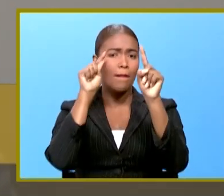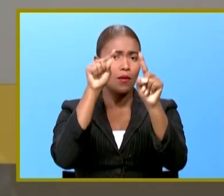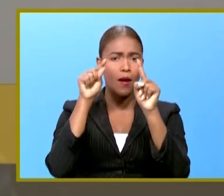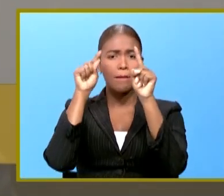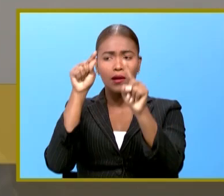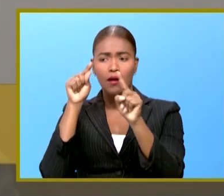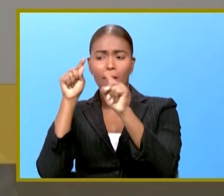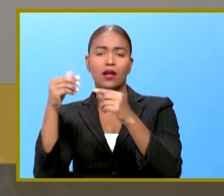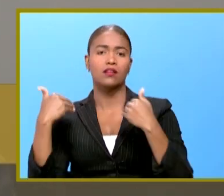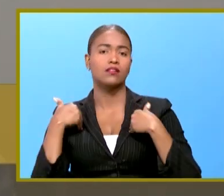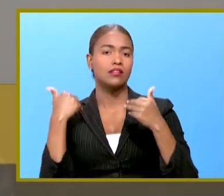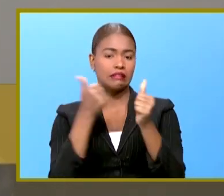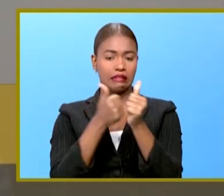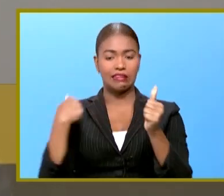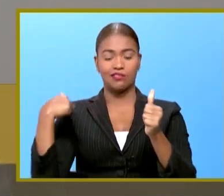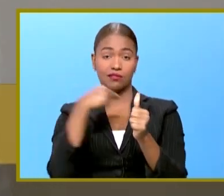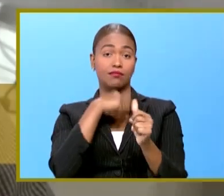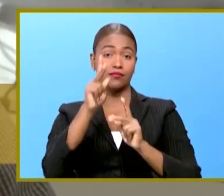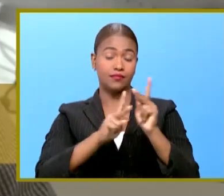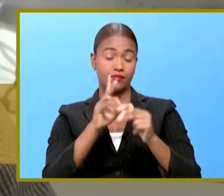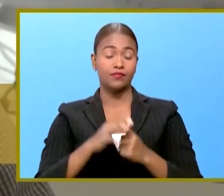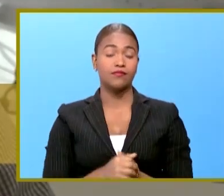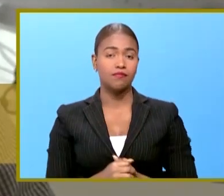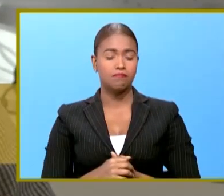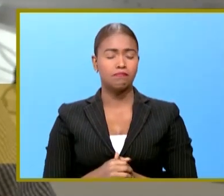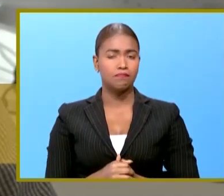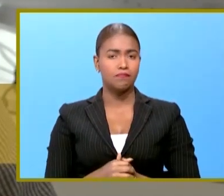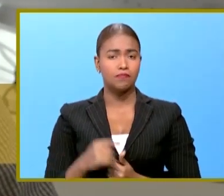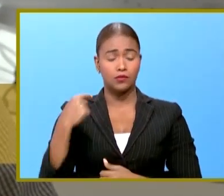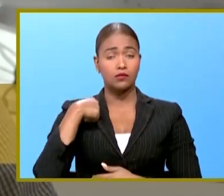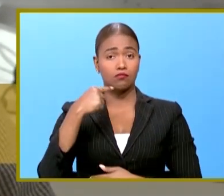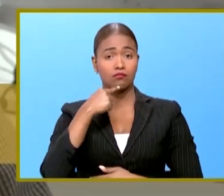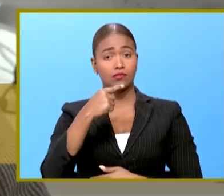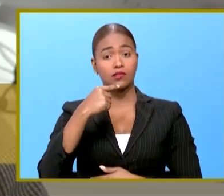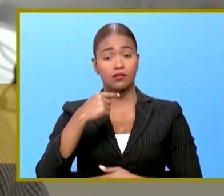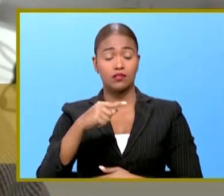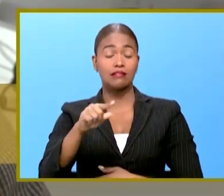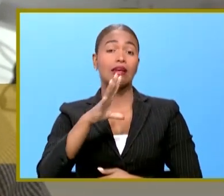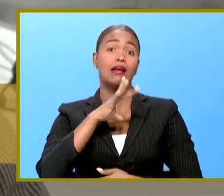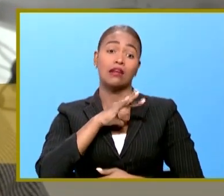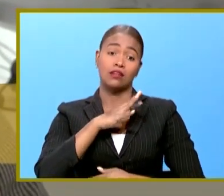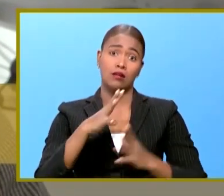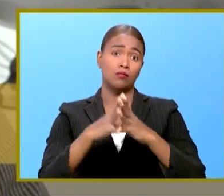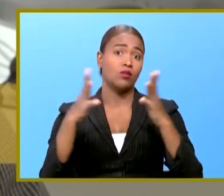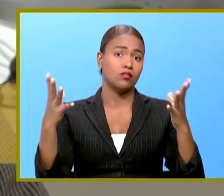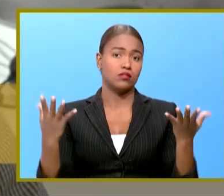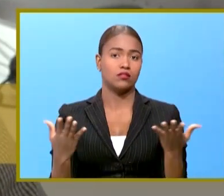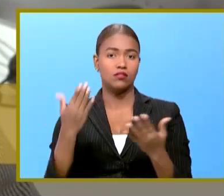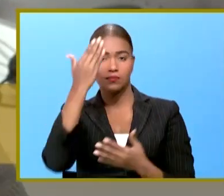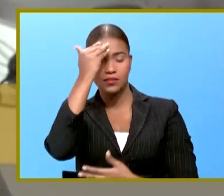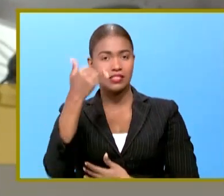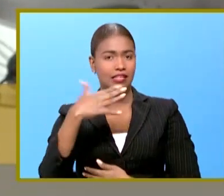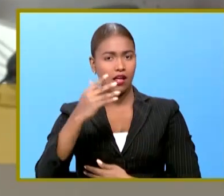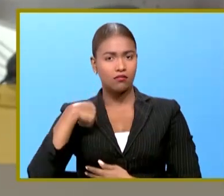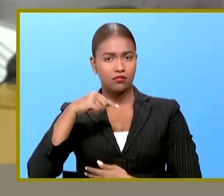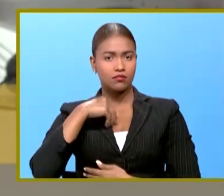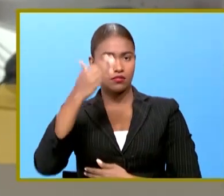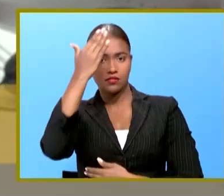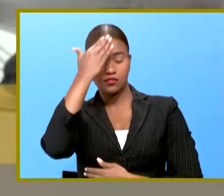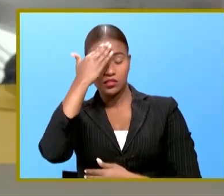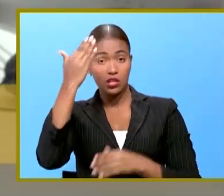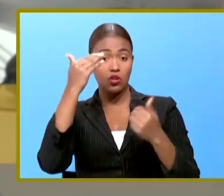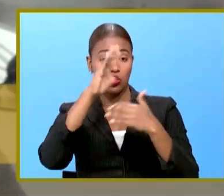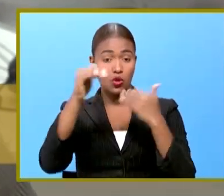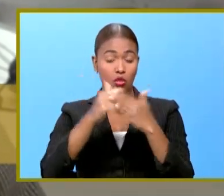neurálgicos de nuestra sociedad Yo lo califico como que demasiado bien diría yo porque como bien sabemos todo